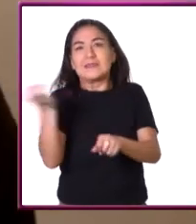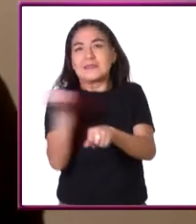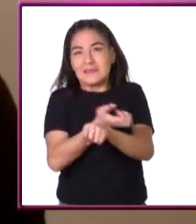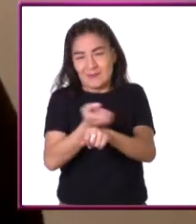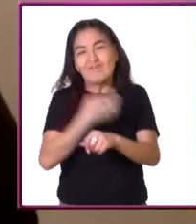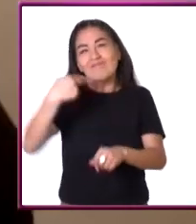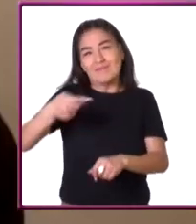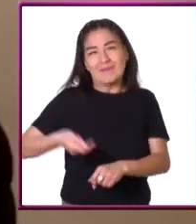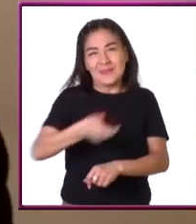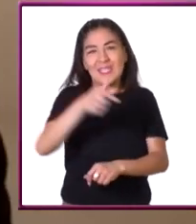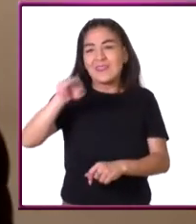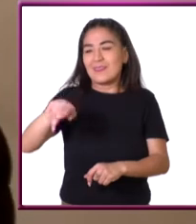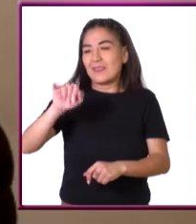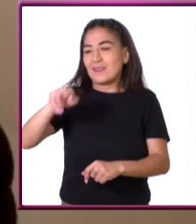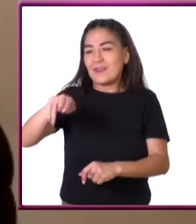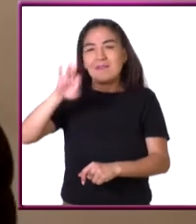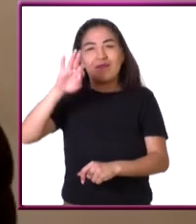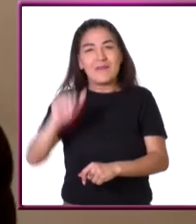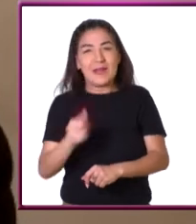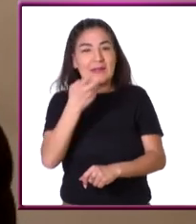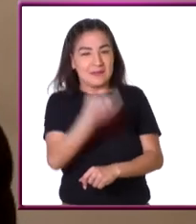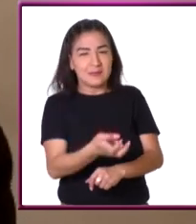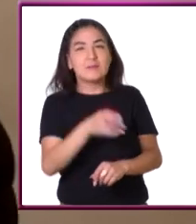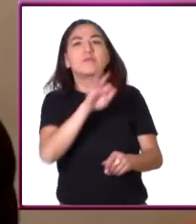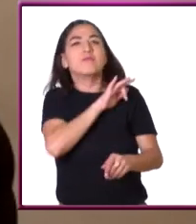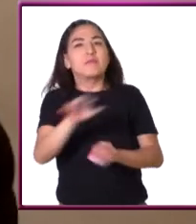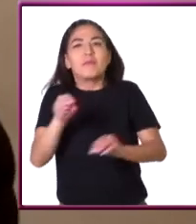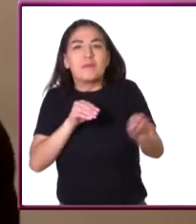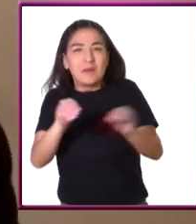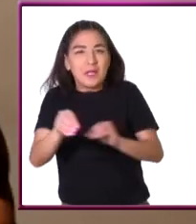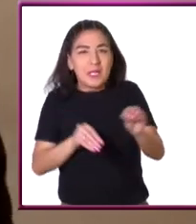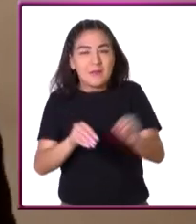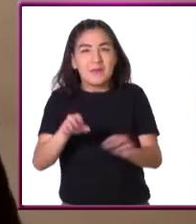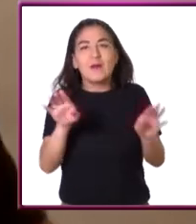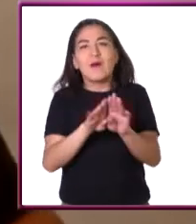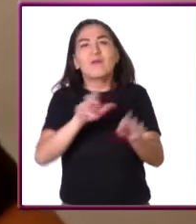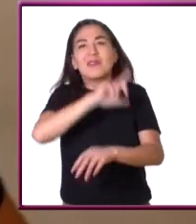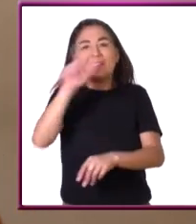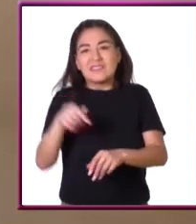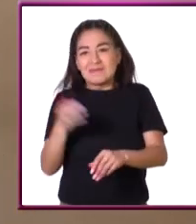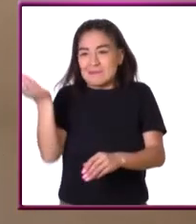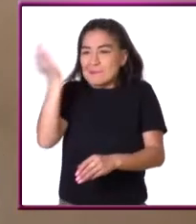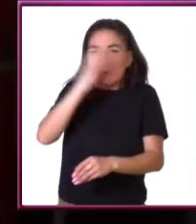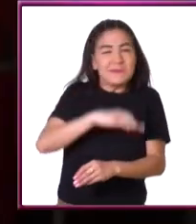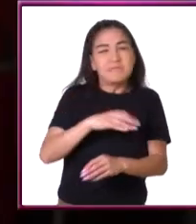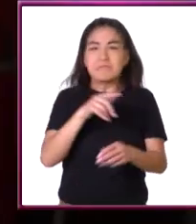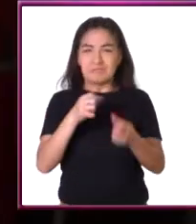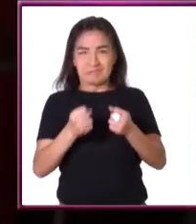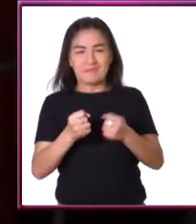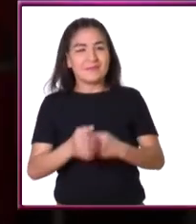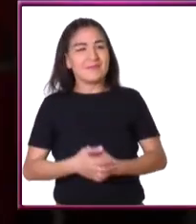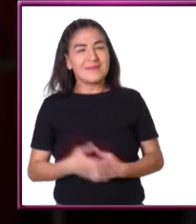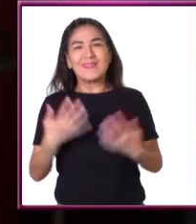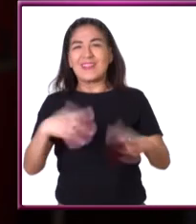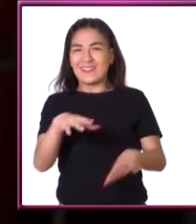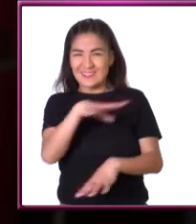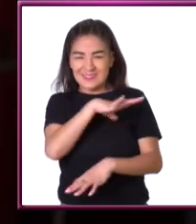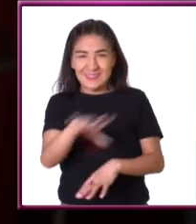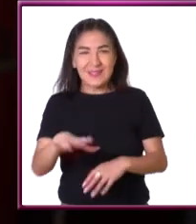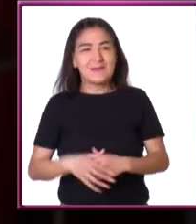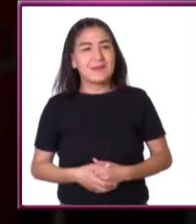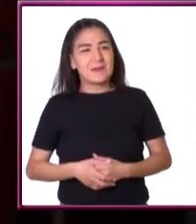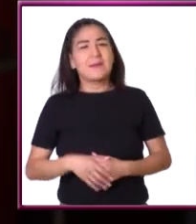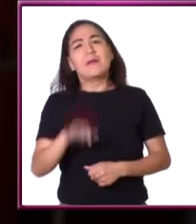hemolinfa realmente para poder, pues ya poder moverse y no ser como tan vulnerable. Increíble. Y